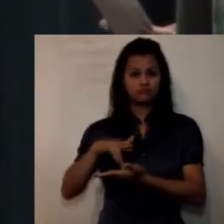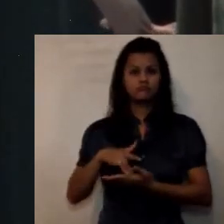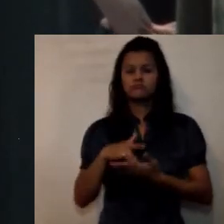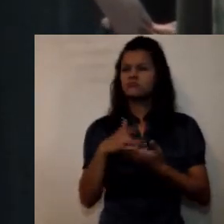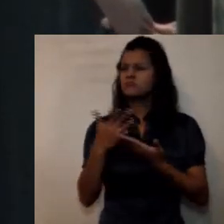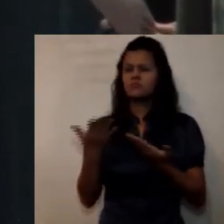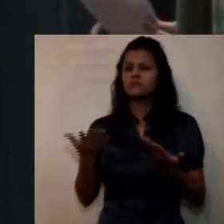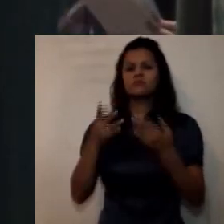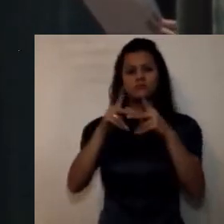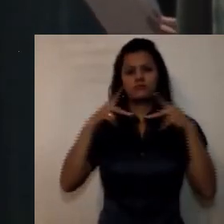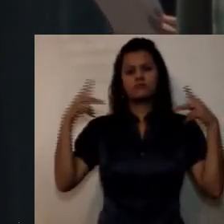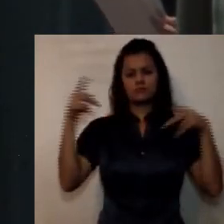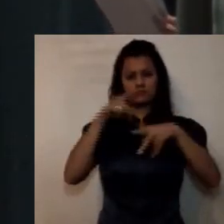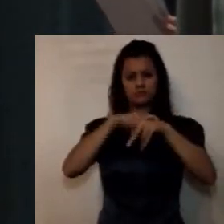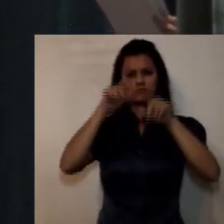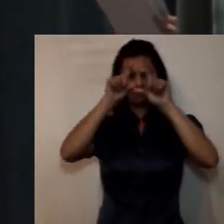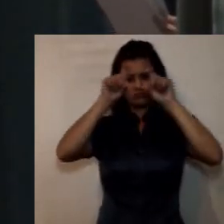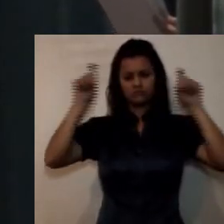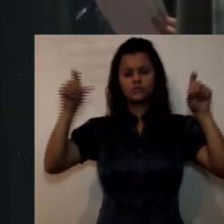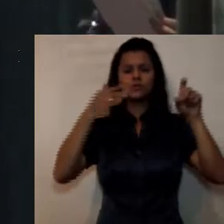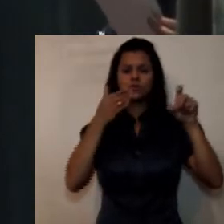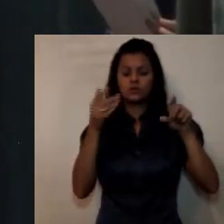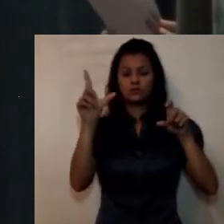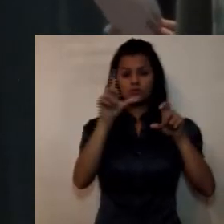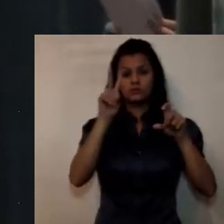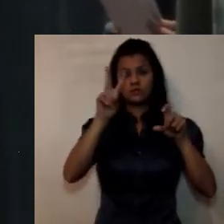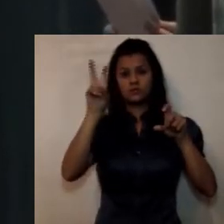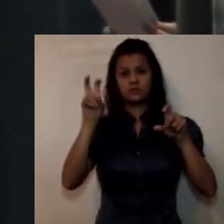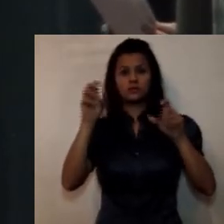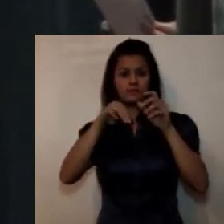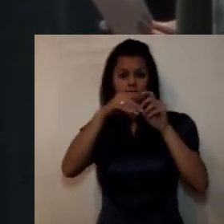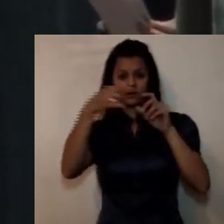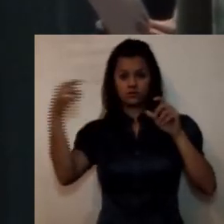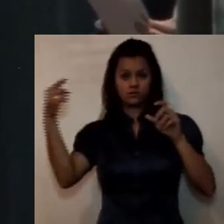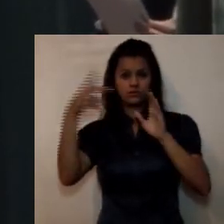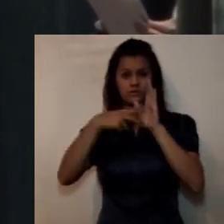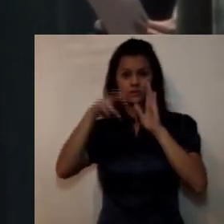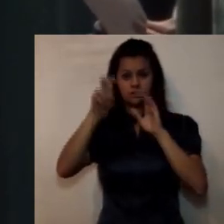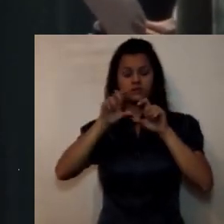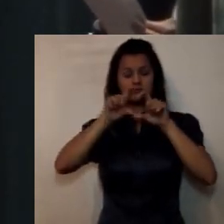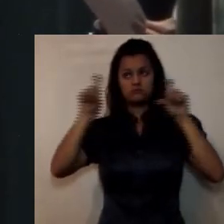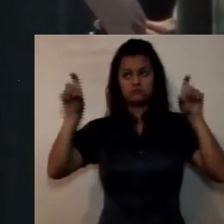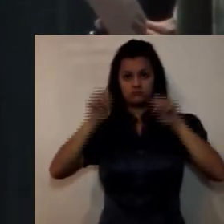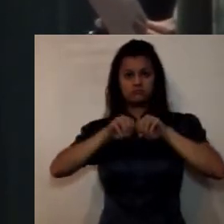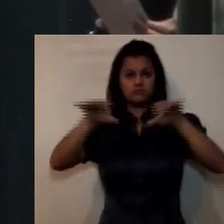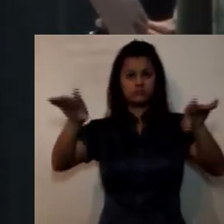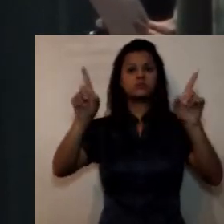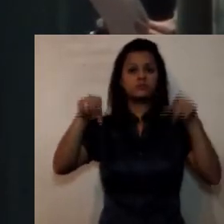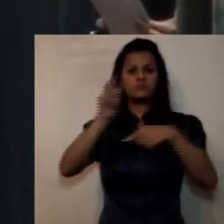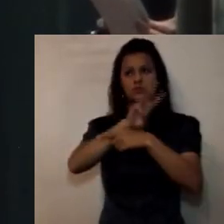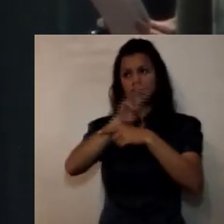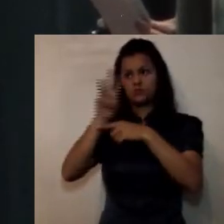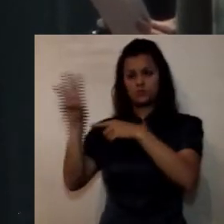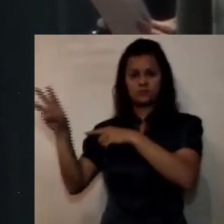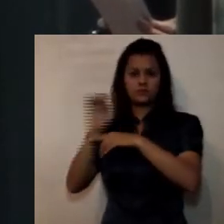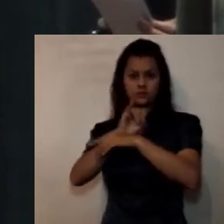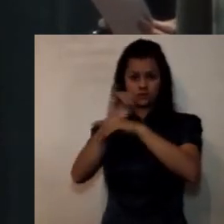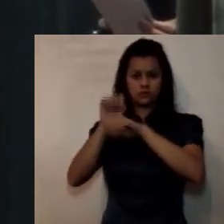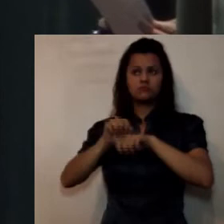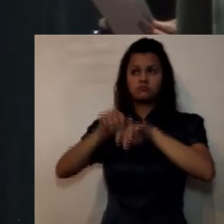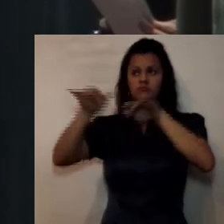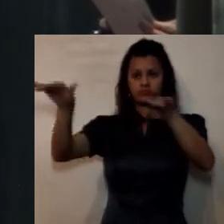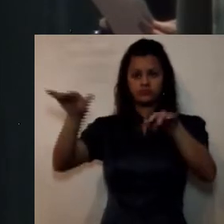tiempo en su edición de lunes 27 de marzo de 2017 a través del portal web institucional correo